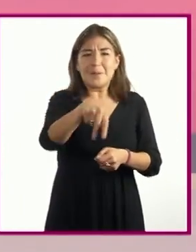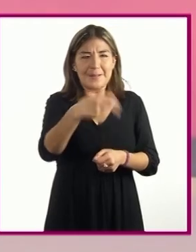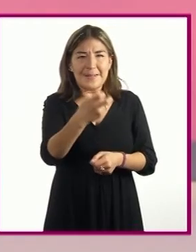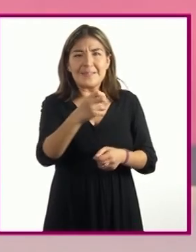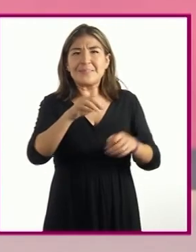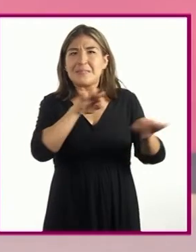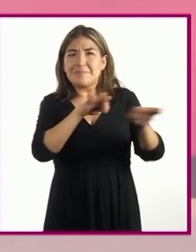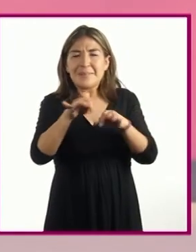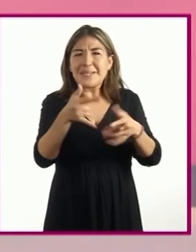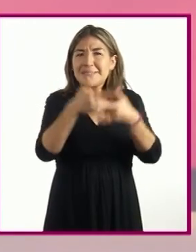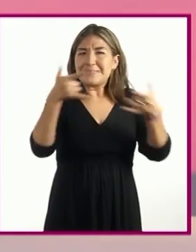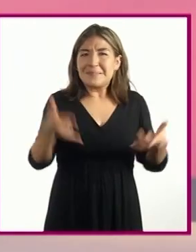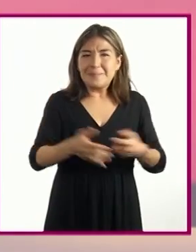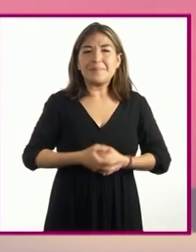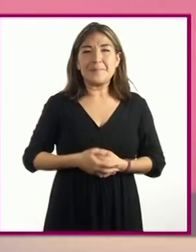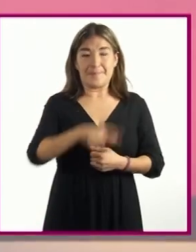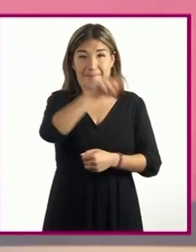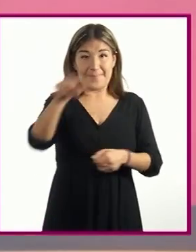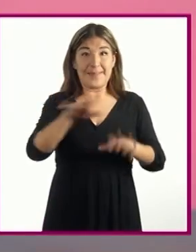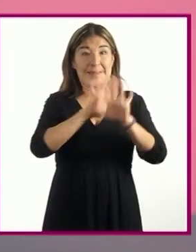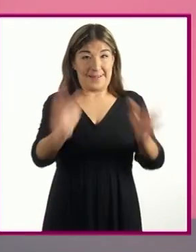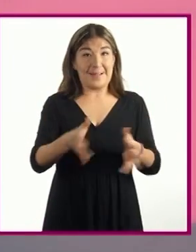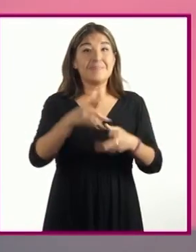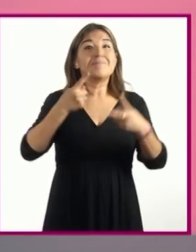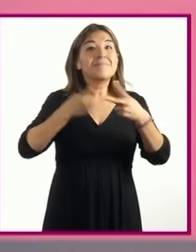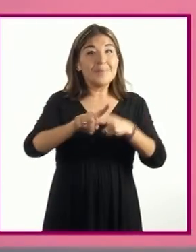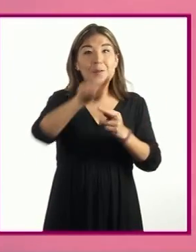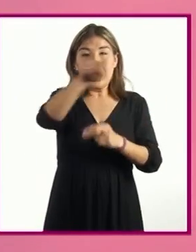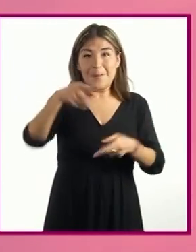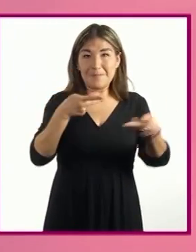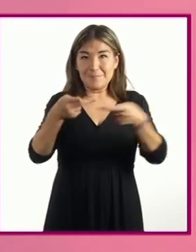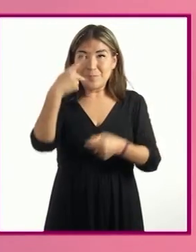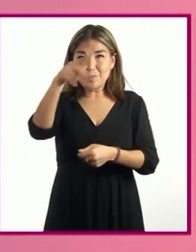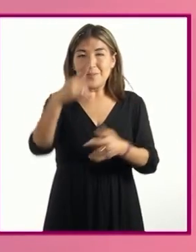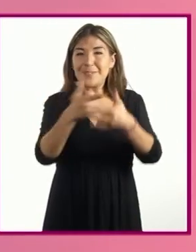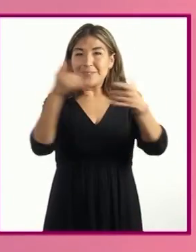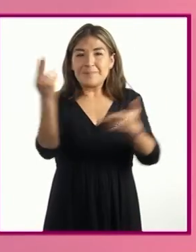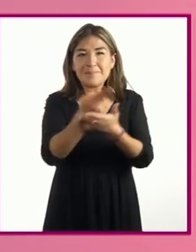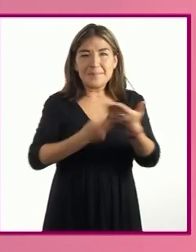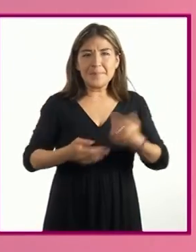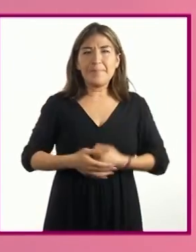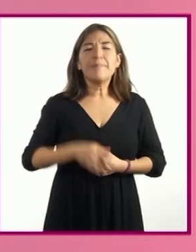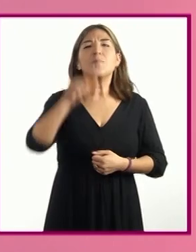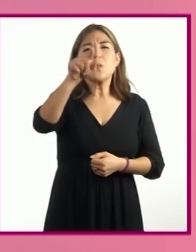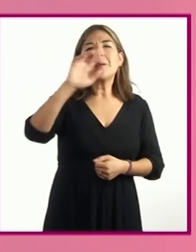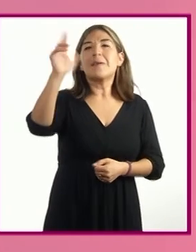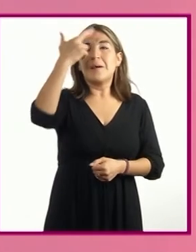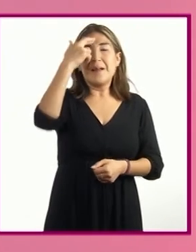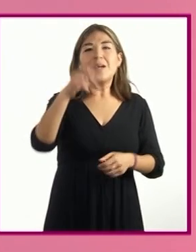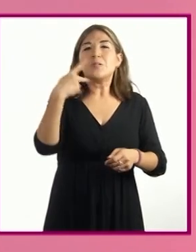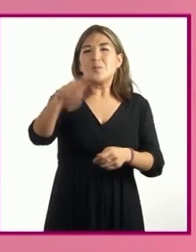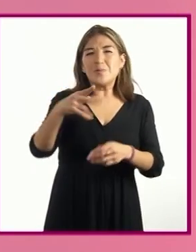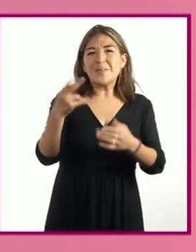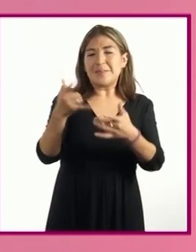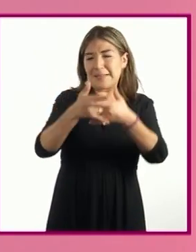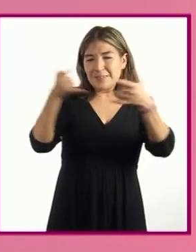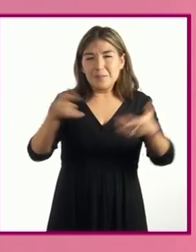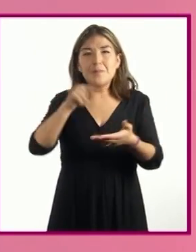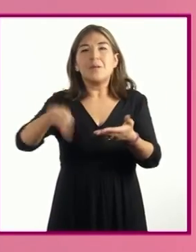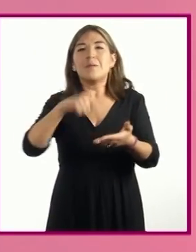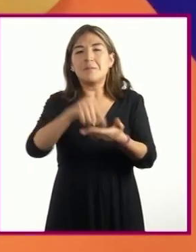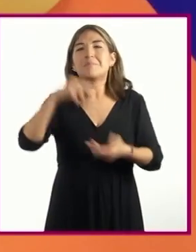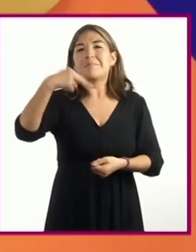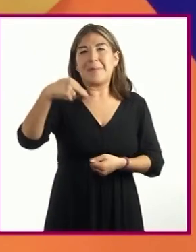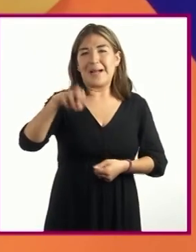¿están listos para empezar a realizar una? recuerden que el lugar donde se desarrolla la historia se le conoce